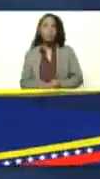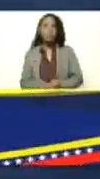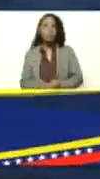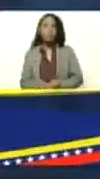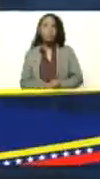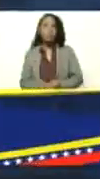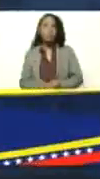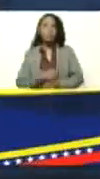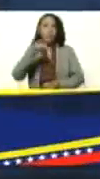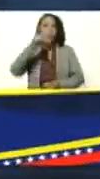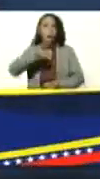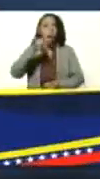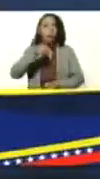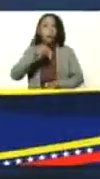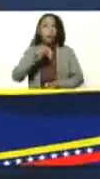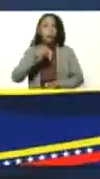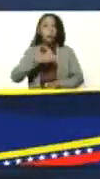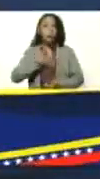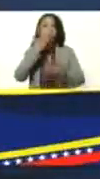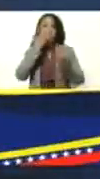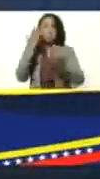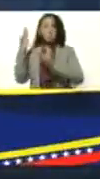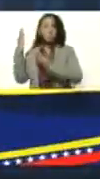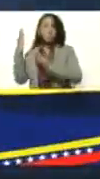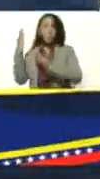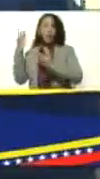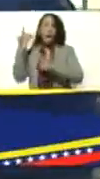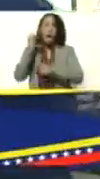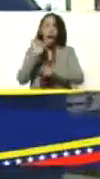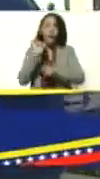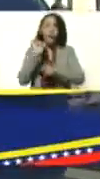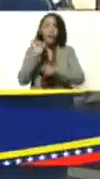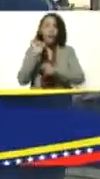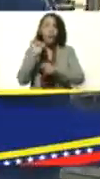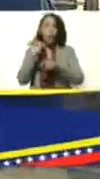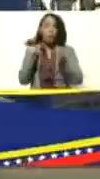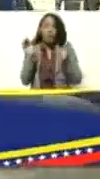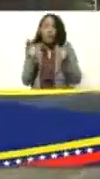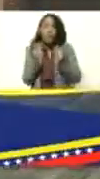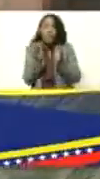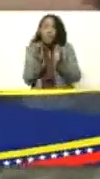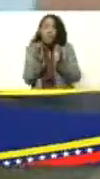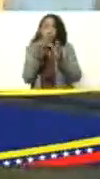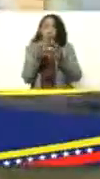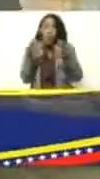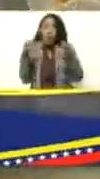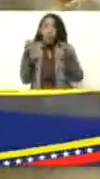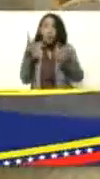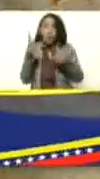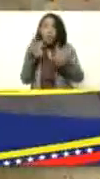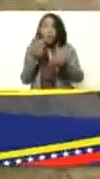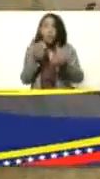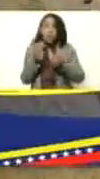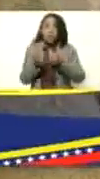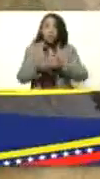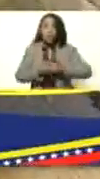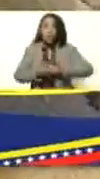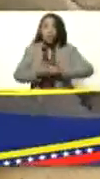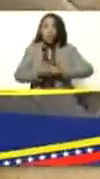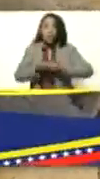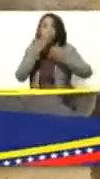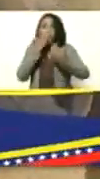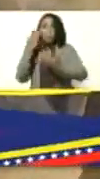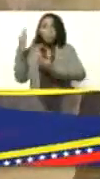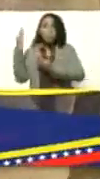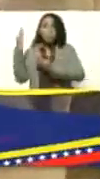Aquí, como puedo observar, tenemos unos borreguitos que ya están prácticamente en ceba. Este ejemplar que